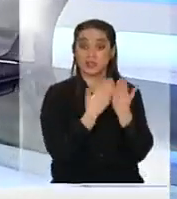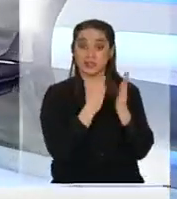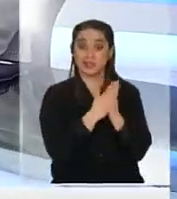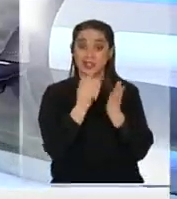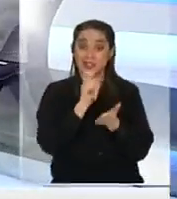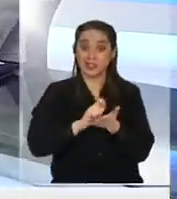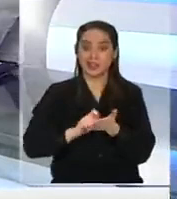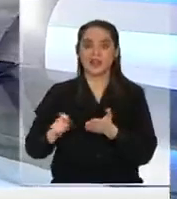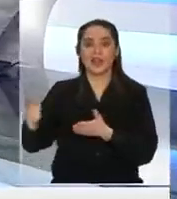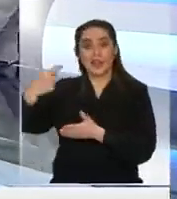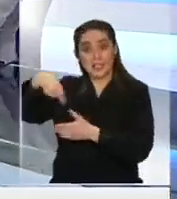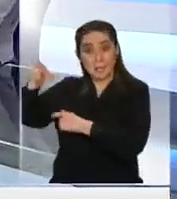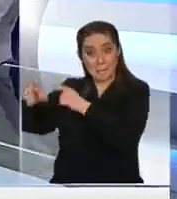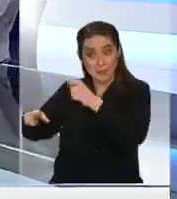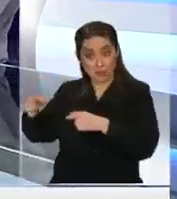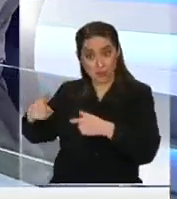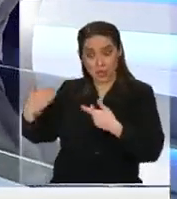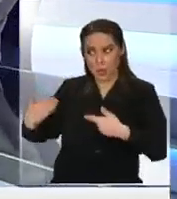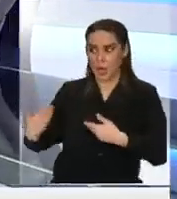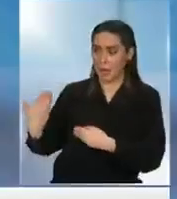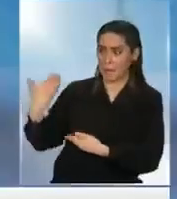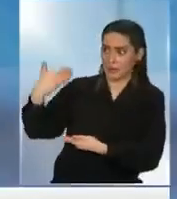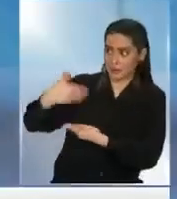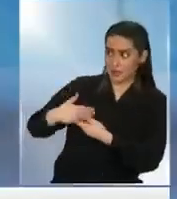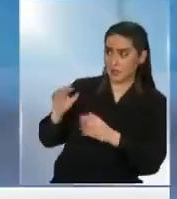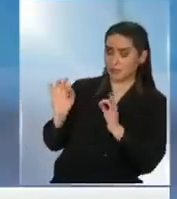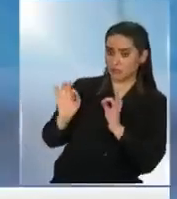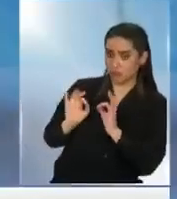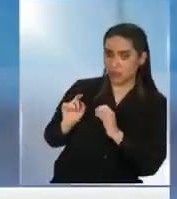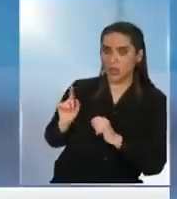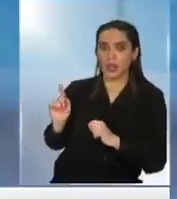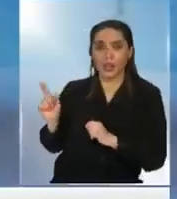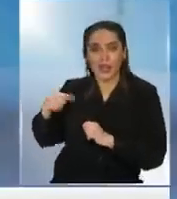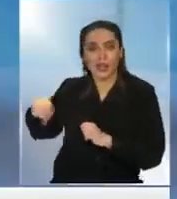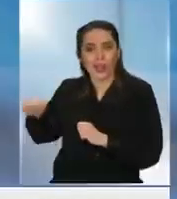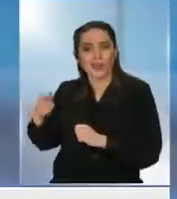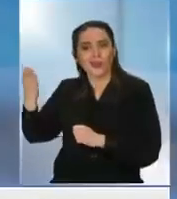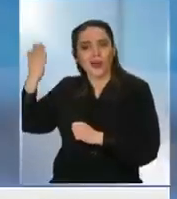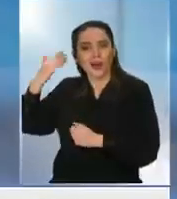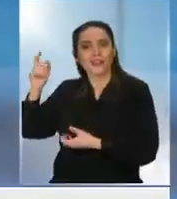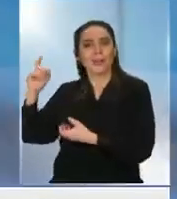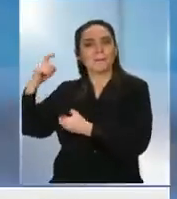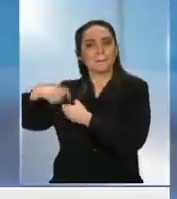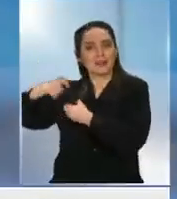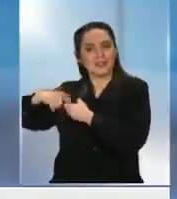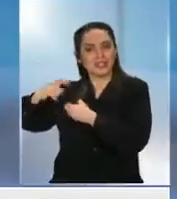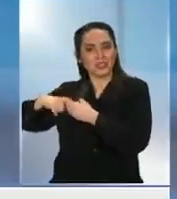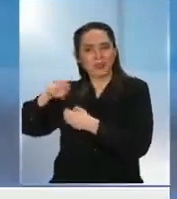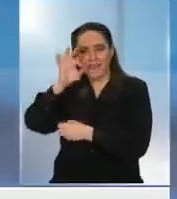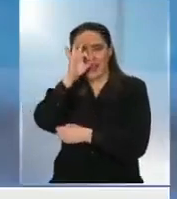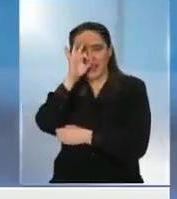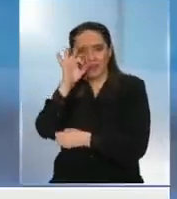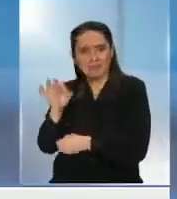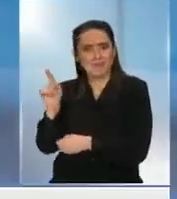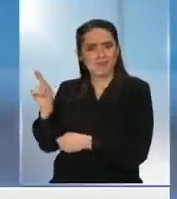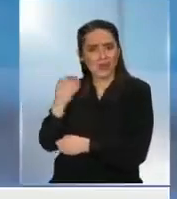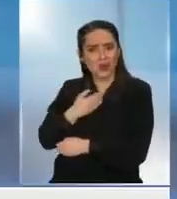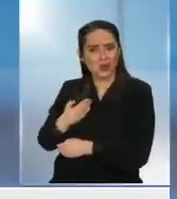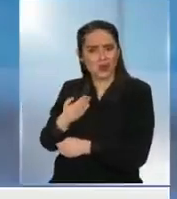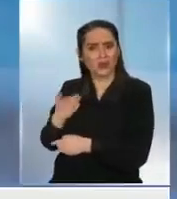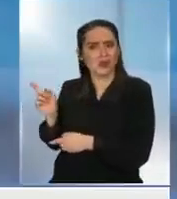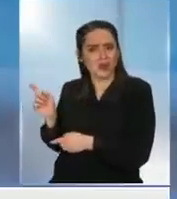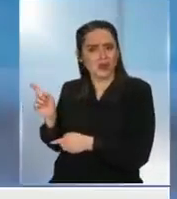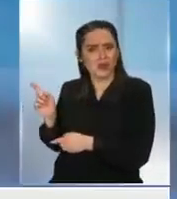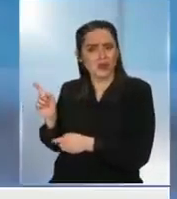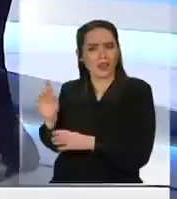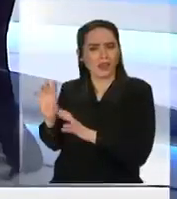parte de una dictadura militar y que tiene hoy día uno de sus candidatos era editor del Mercurio y encubría los crímenes ¿no? y que además escribió un